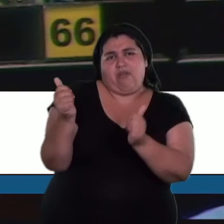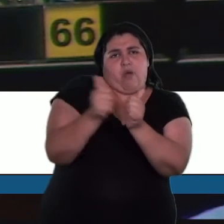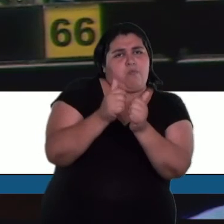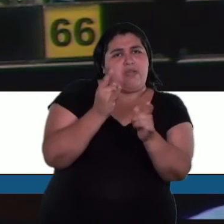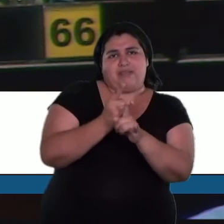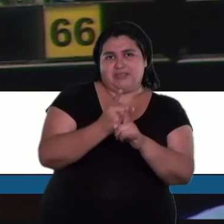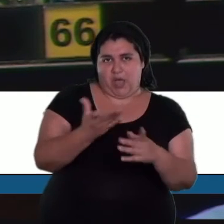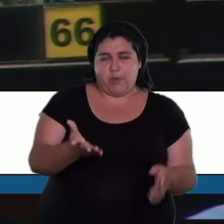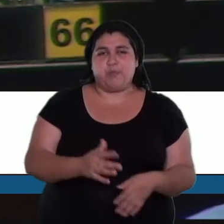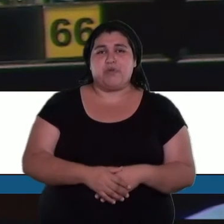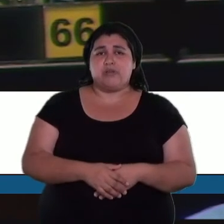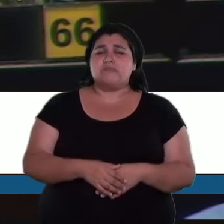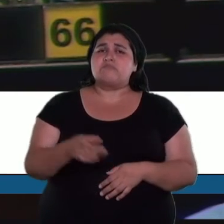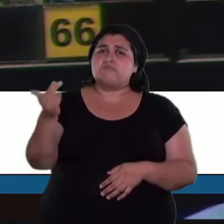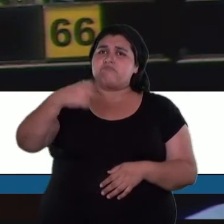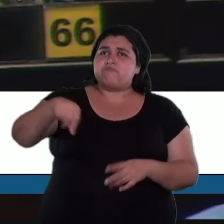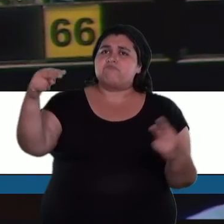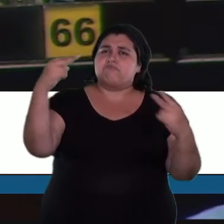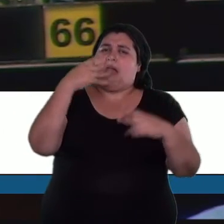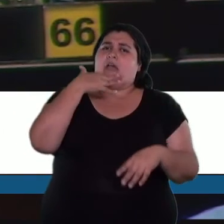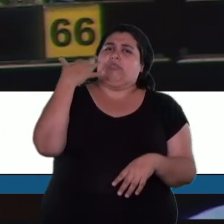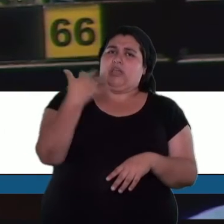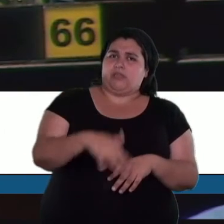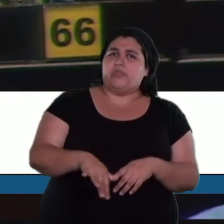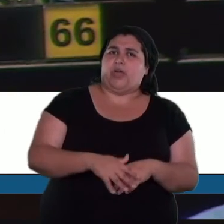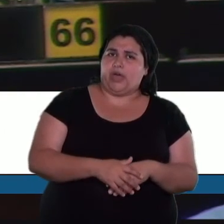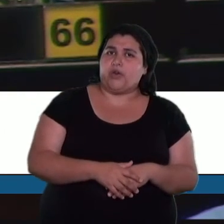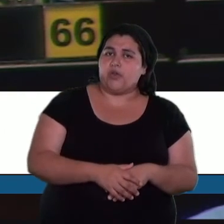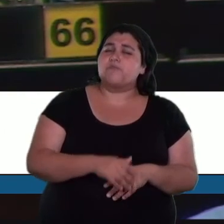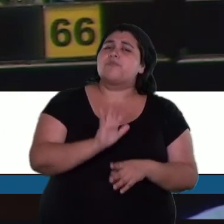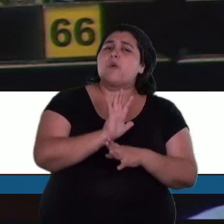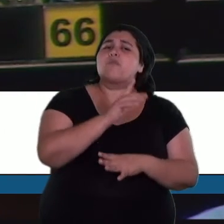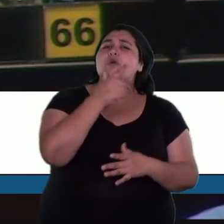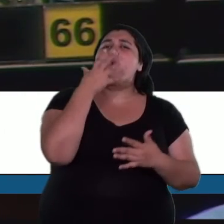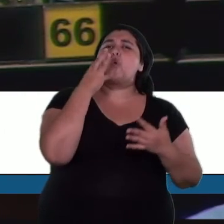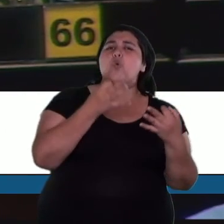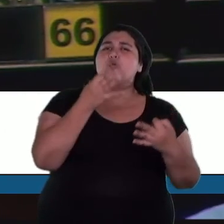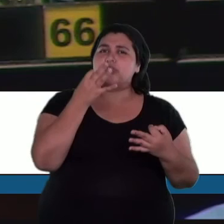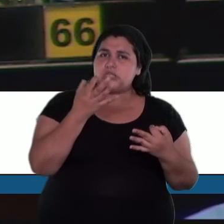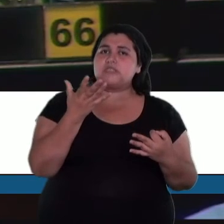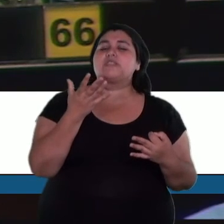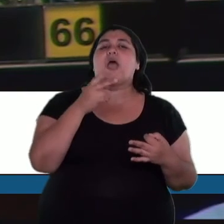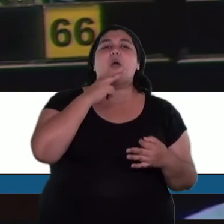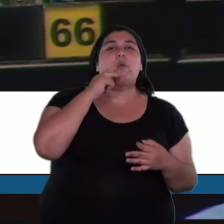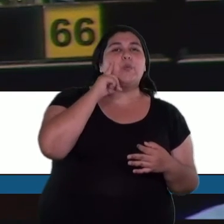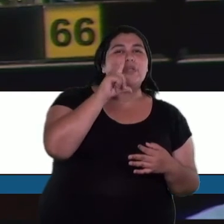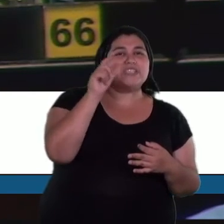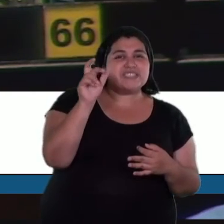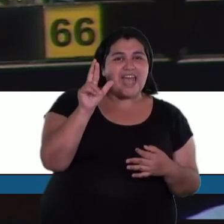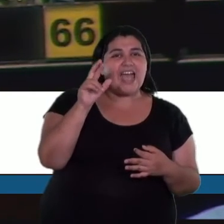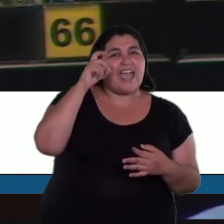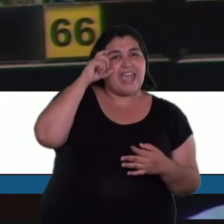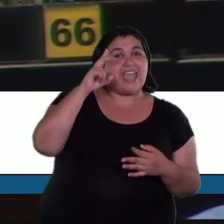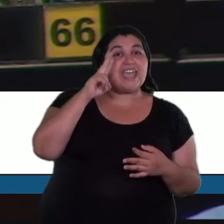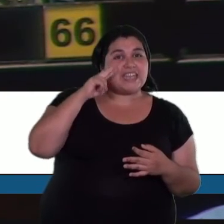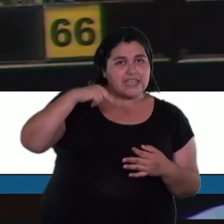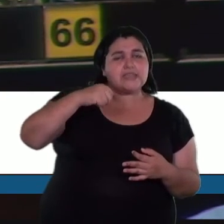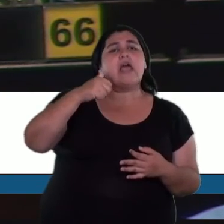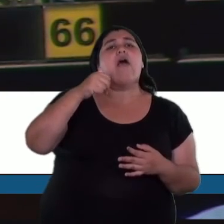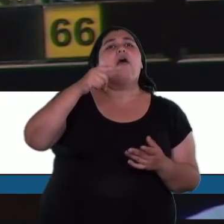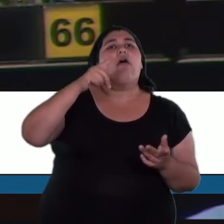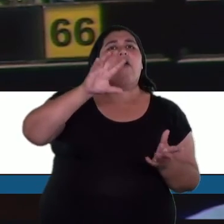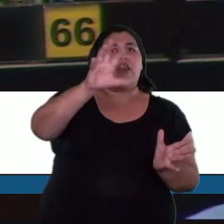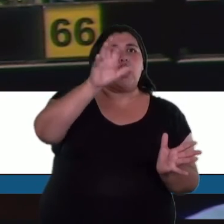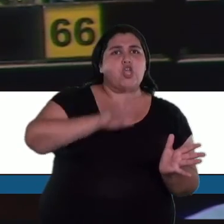Y supieron entender nuestras necesidades. Entender que es justo para Villarino y la región. Ya que estos beneficios se